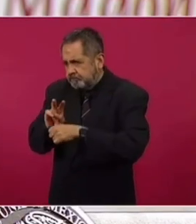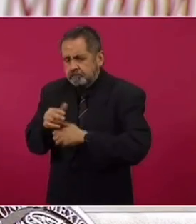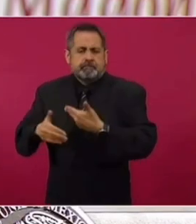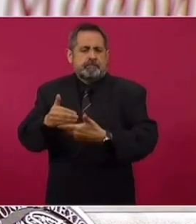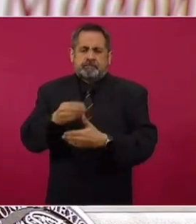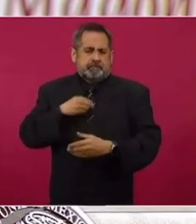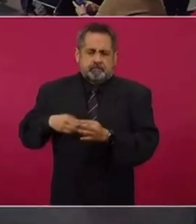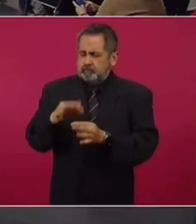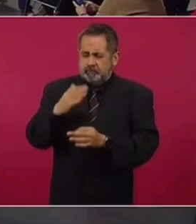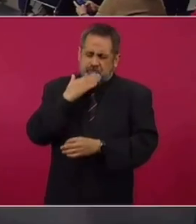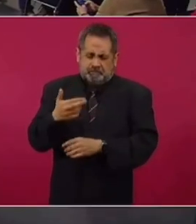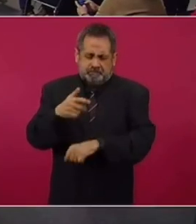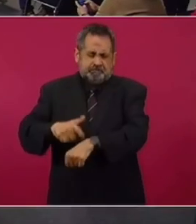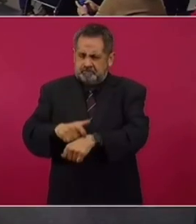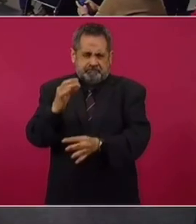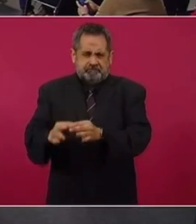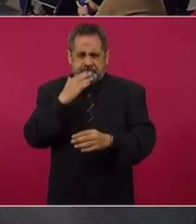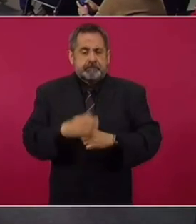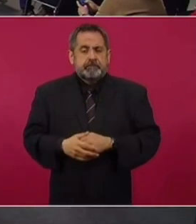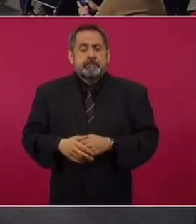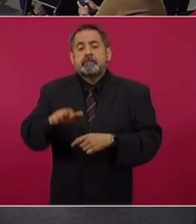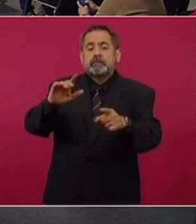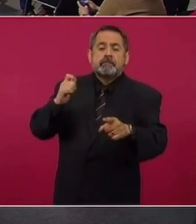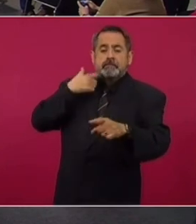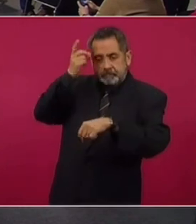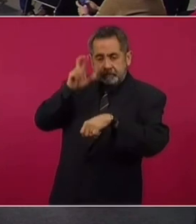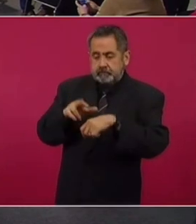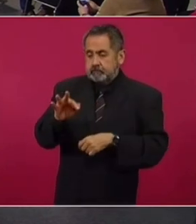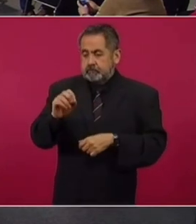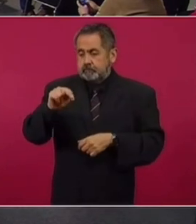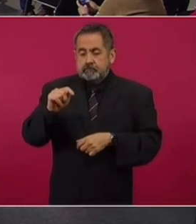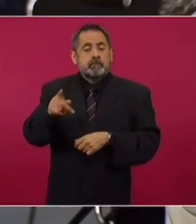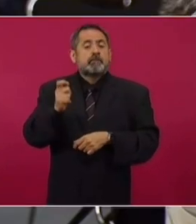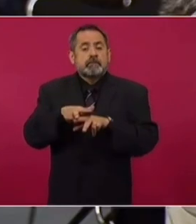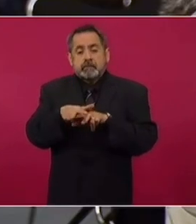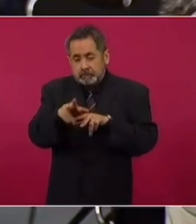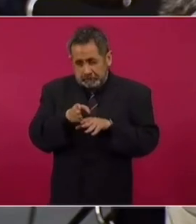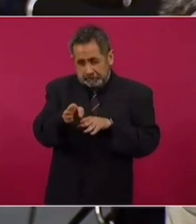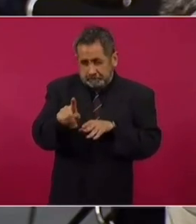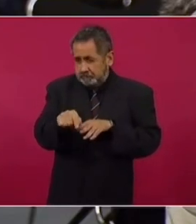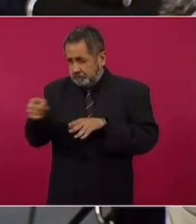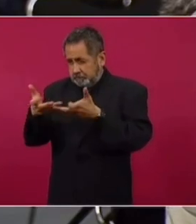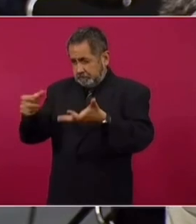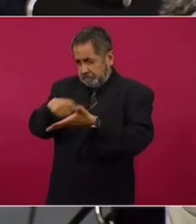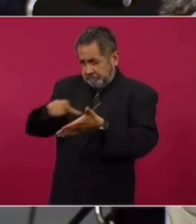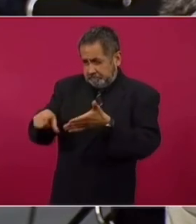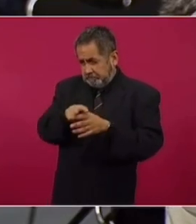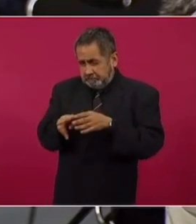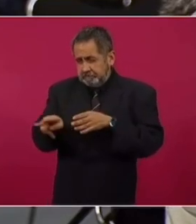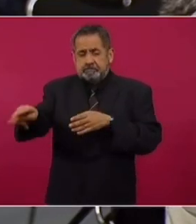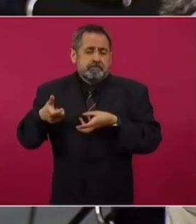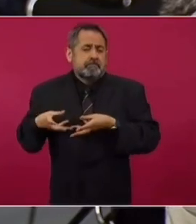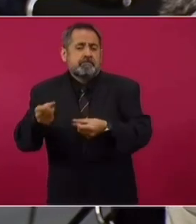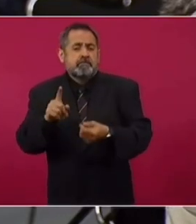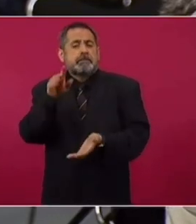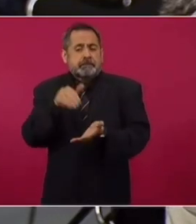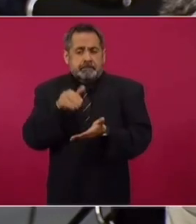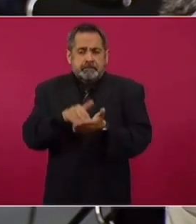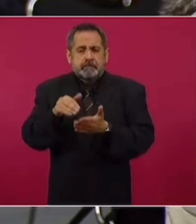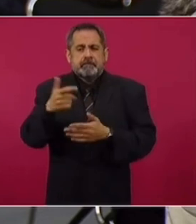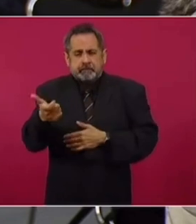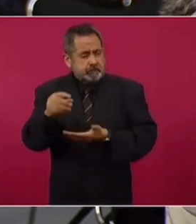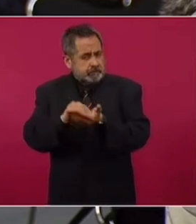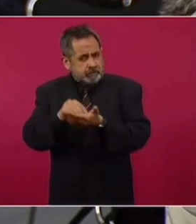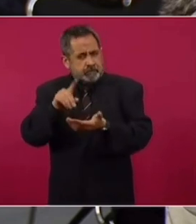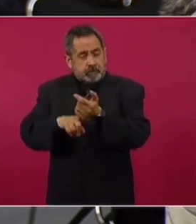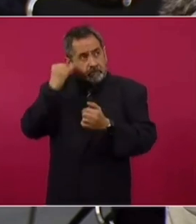se cumplan en tiempo y forma con los compromisos. El exdirector de Fonatur nos comentaba que este cambio de trazo, esta compra de terrenos para el nuevo derecho de vía va a costar alrededor de mil millones de pesos.